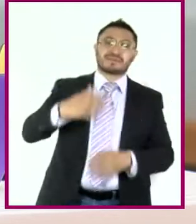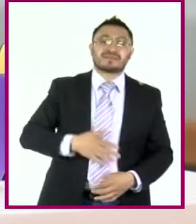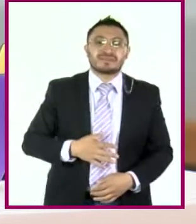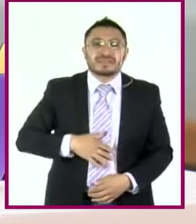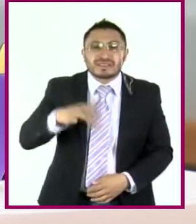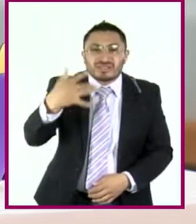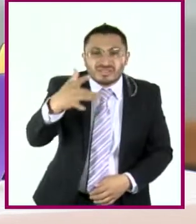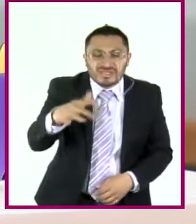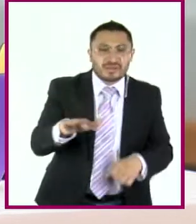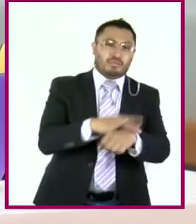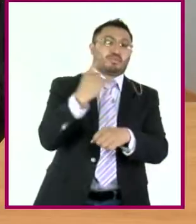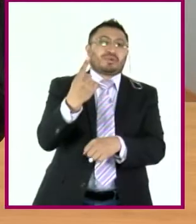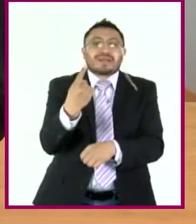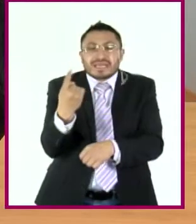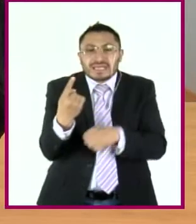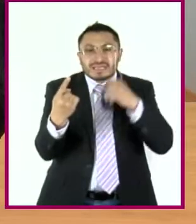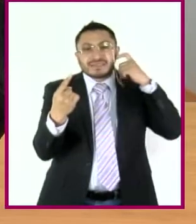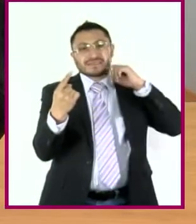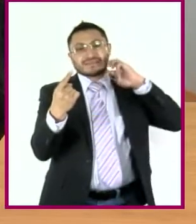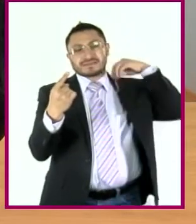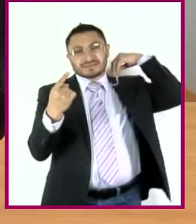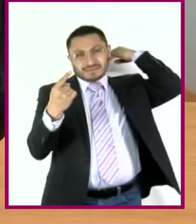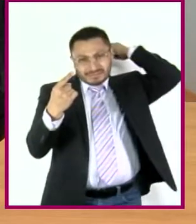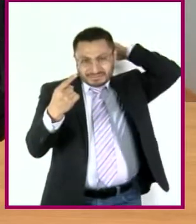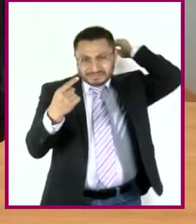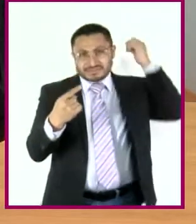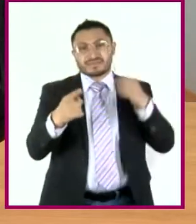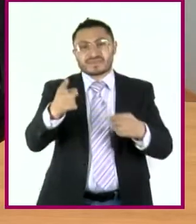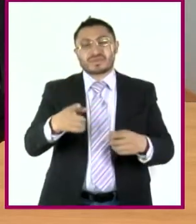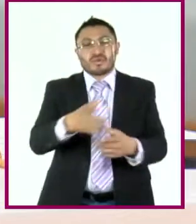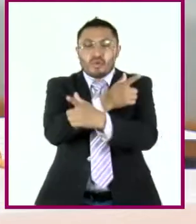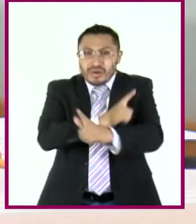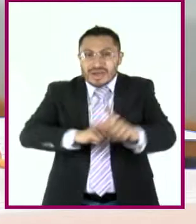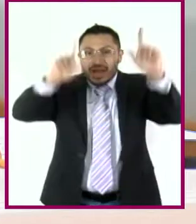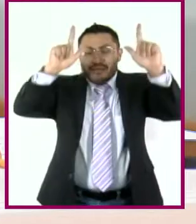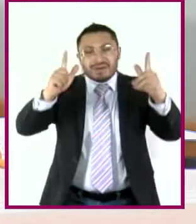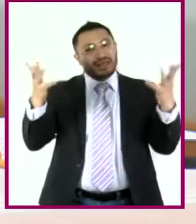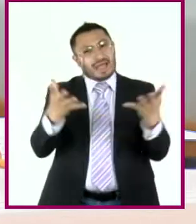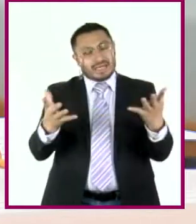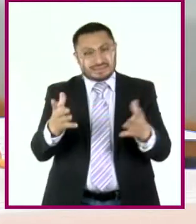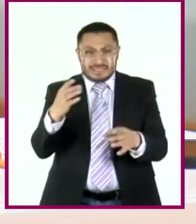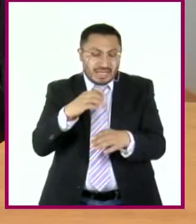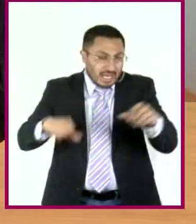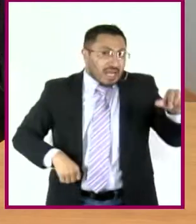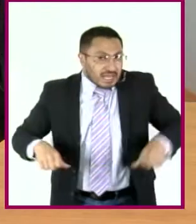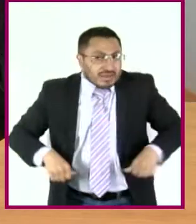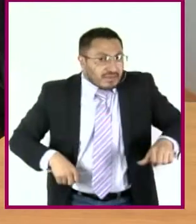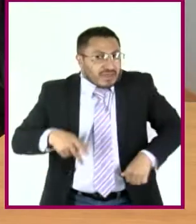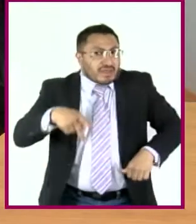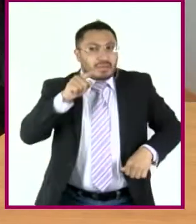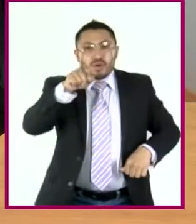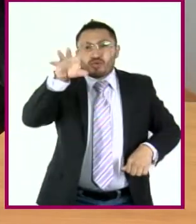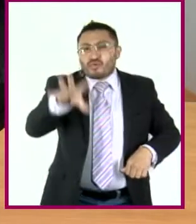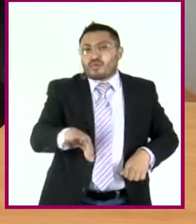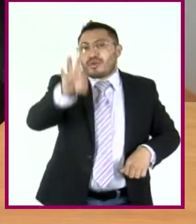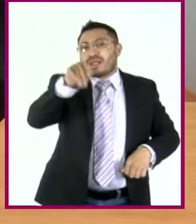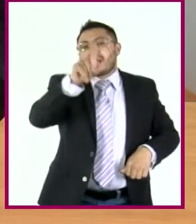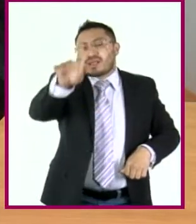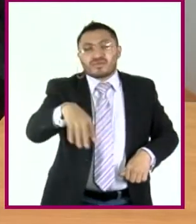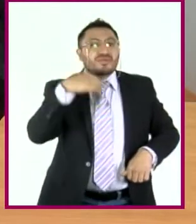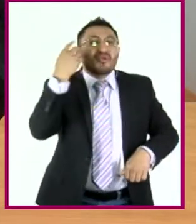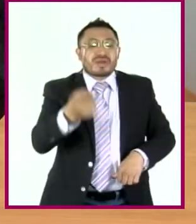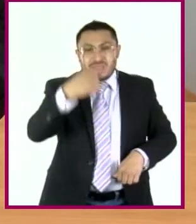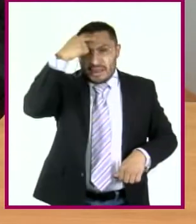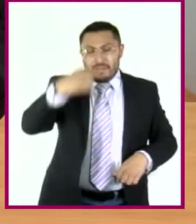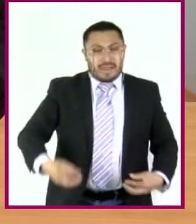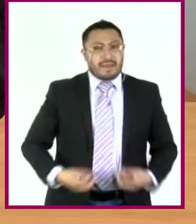Más que hacer lo que nos dé la gana, se trata de ejercer la libertad de hacer lo que uno quiera, pero eligiendo lo que más nos convenga para llegar a